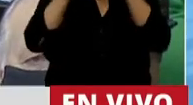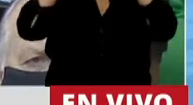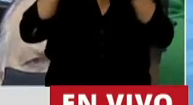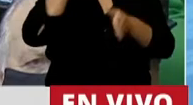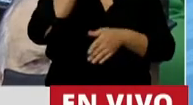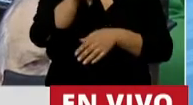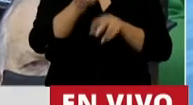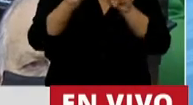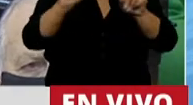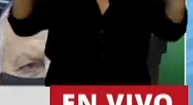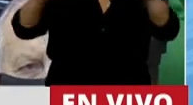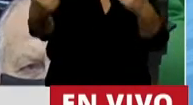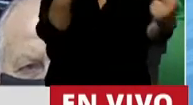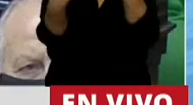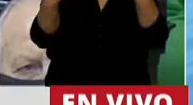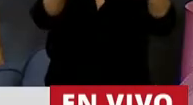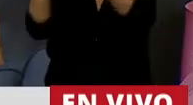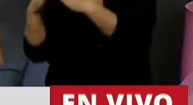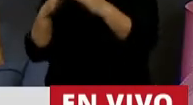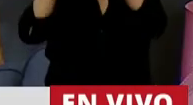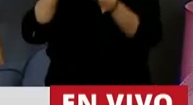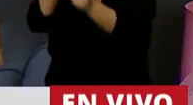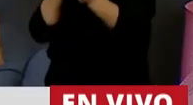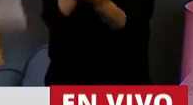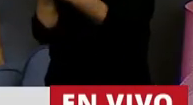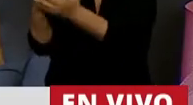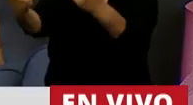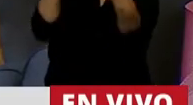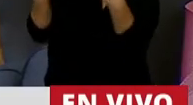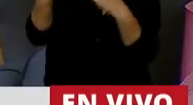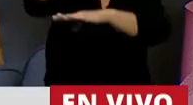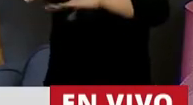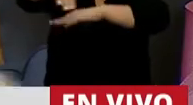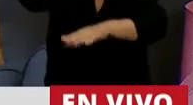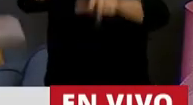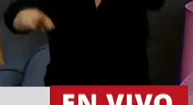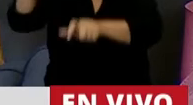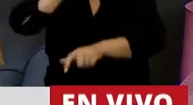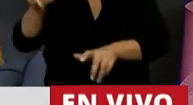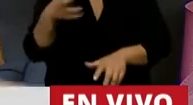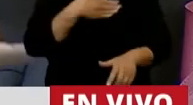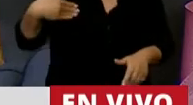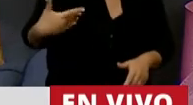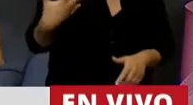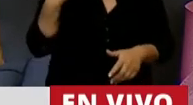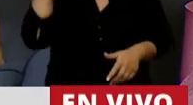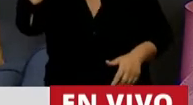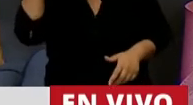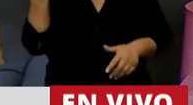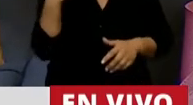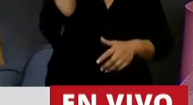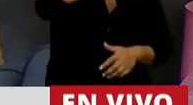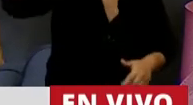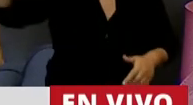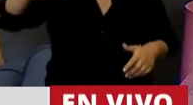las que nos están mirando en sus casas, a las que están en sus trabajos, a las que están en la calle, a las madres, a las abuelas, a las